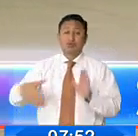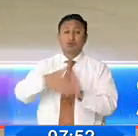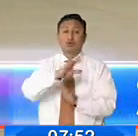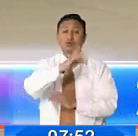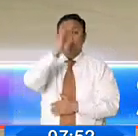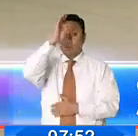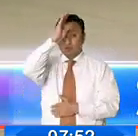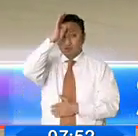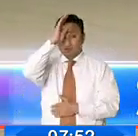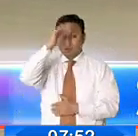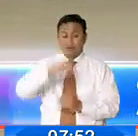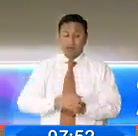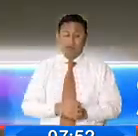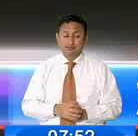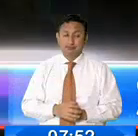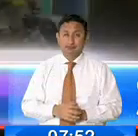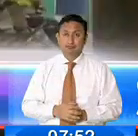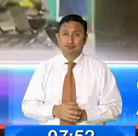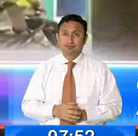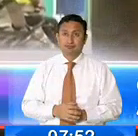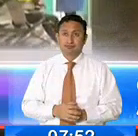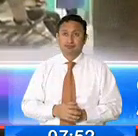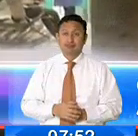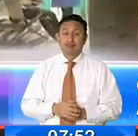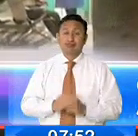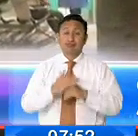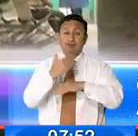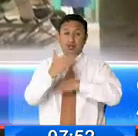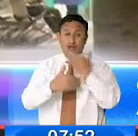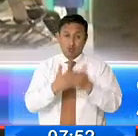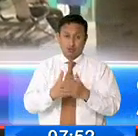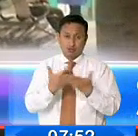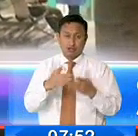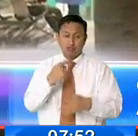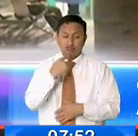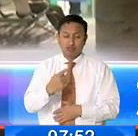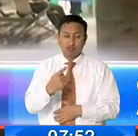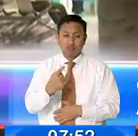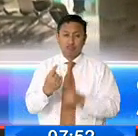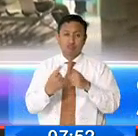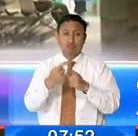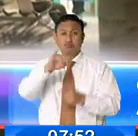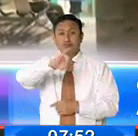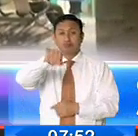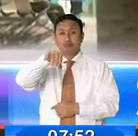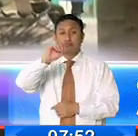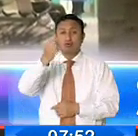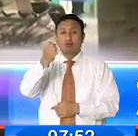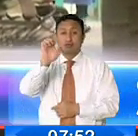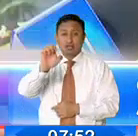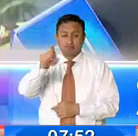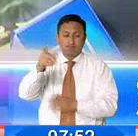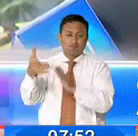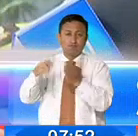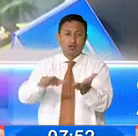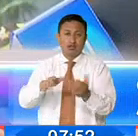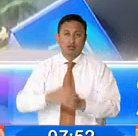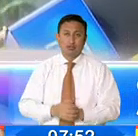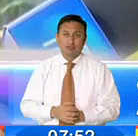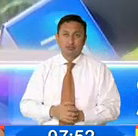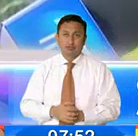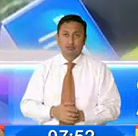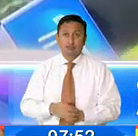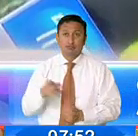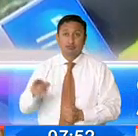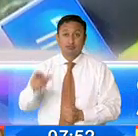el Hospital General de ese sector. Minutos después, se confirmó el deceso de José María A. Se encontró en la